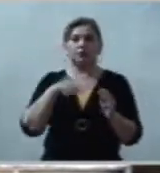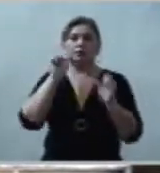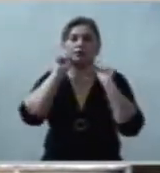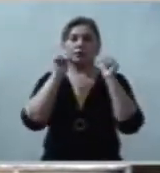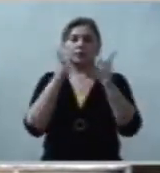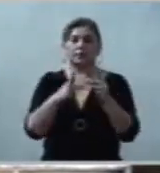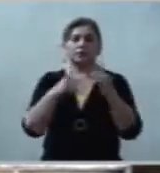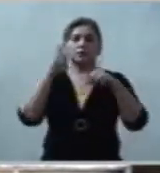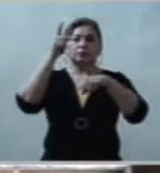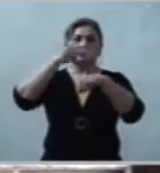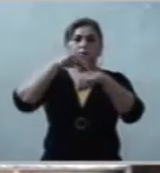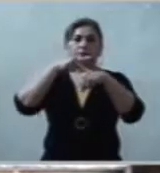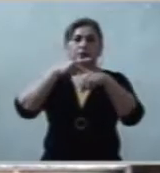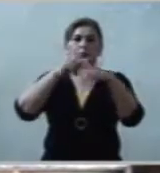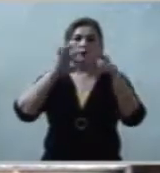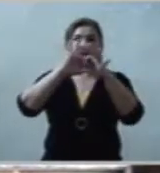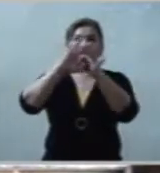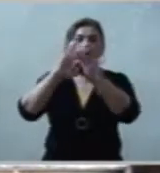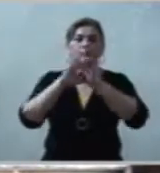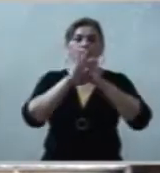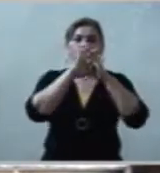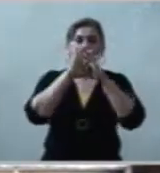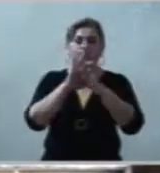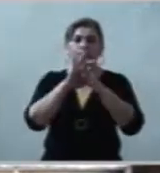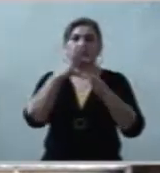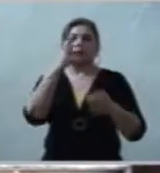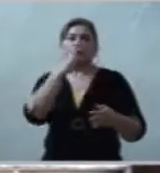la fe de toda la comunidad.